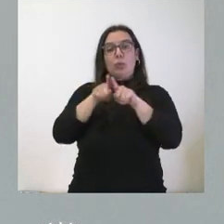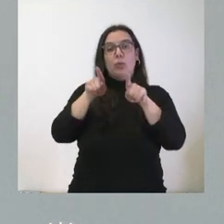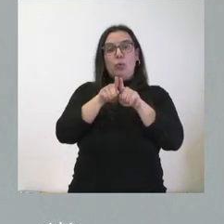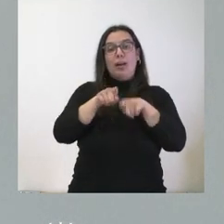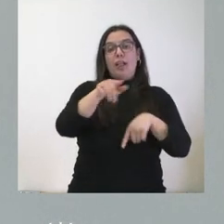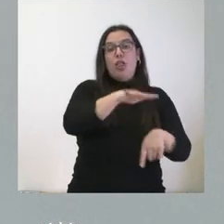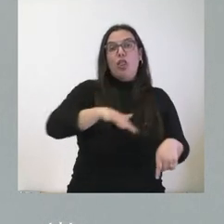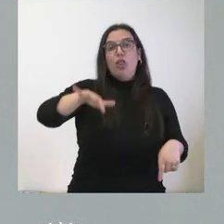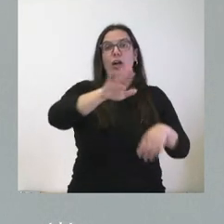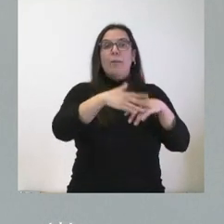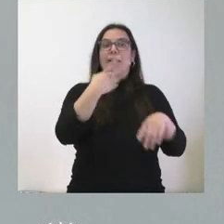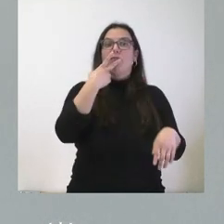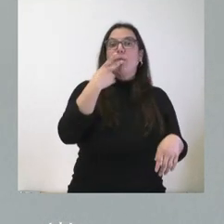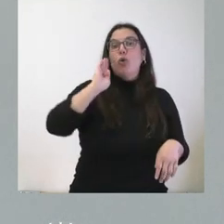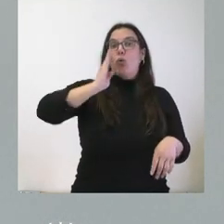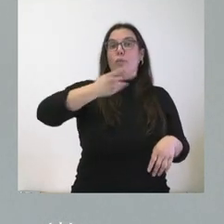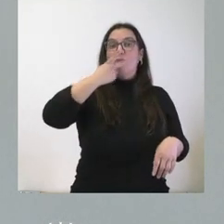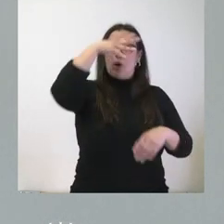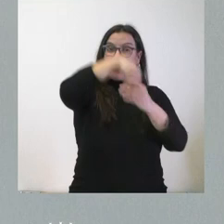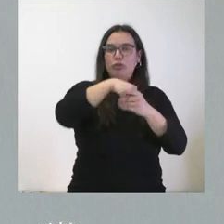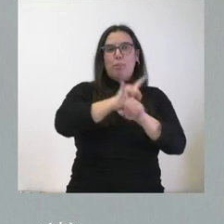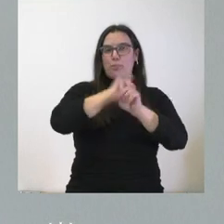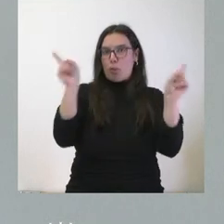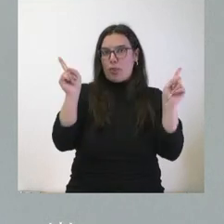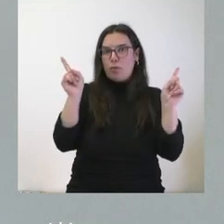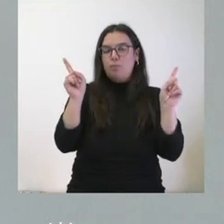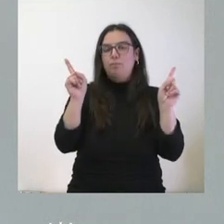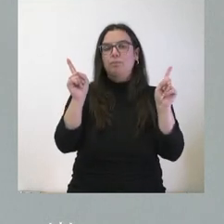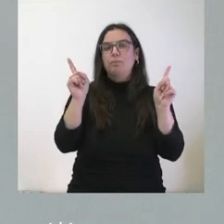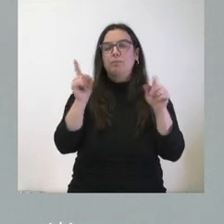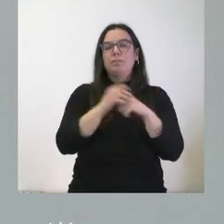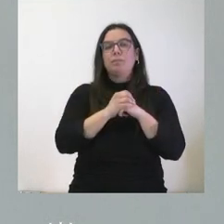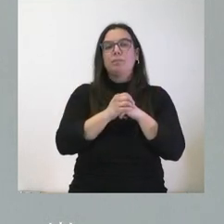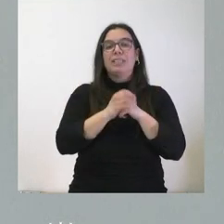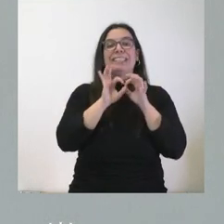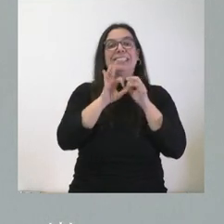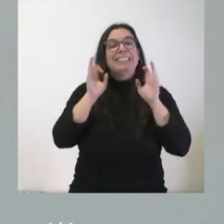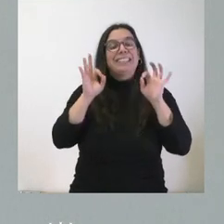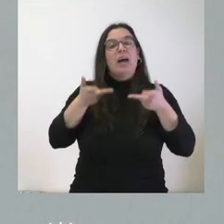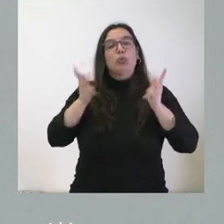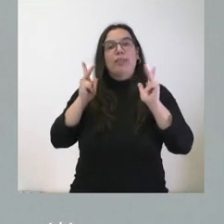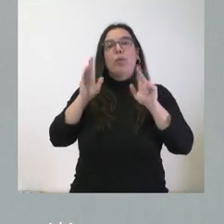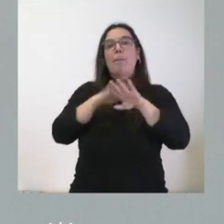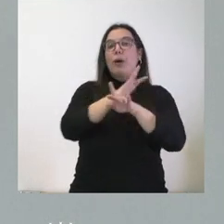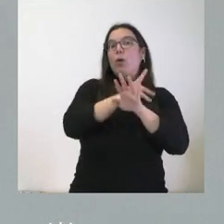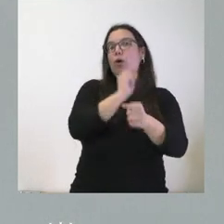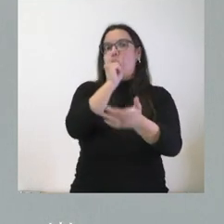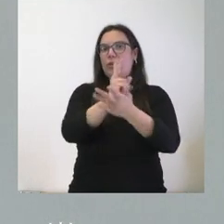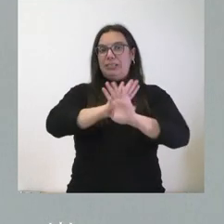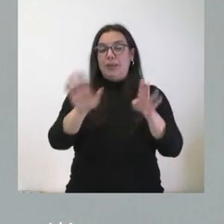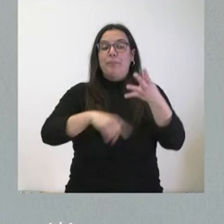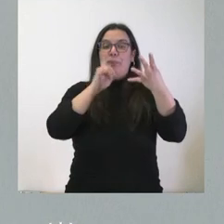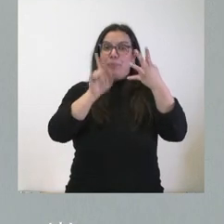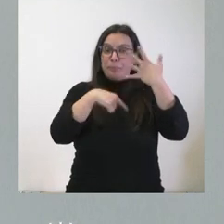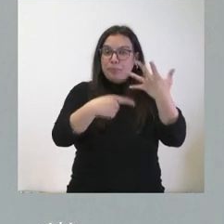espacios para fumar o clubes de fumadores en el interior de estos establecimientos autorizados para la práctica de juegos y de apuestas. Lo sexto es que se